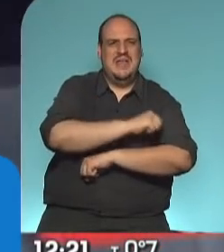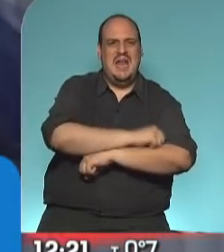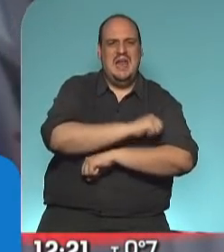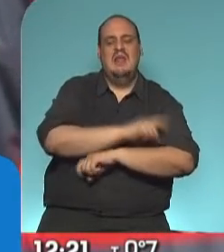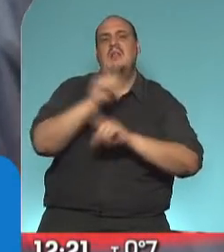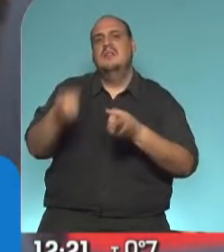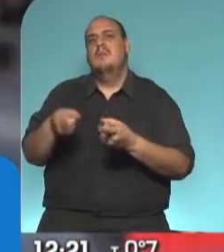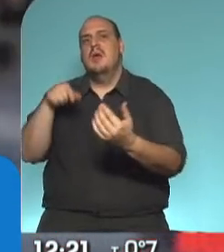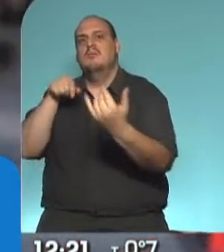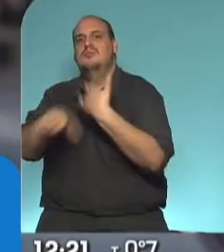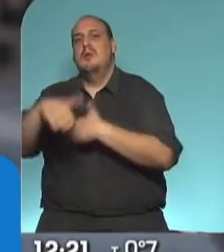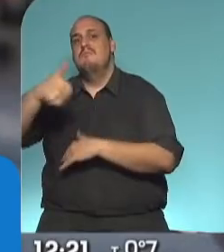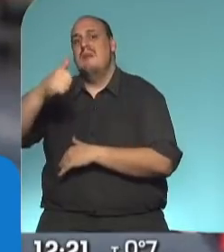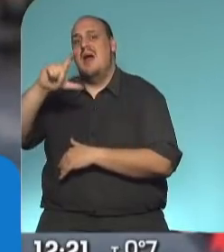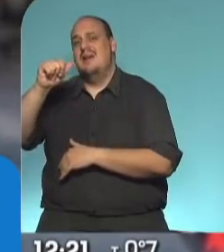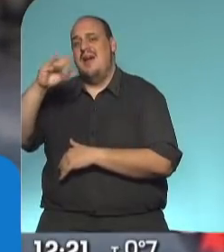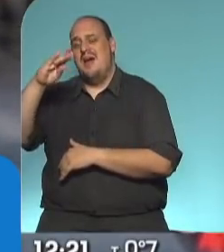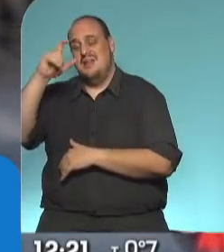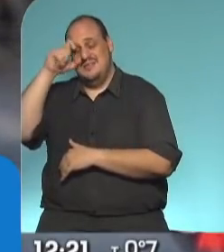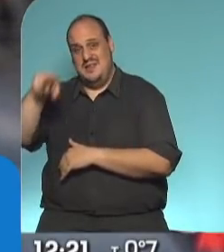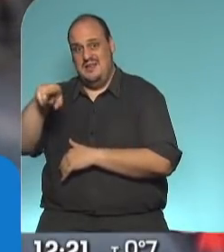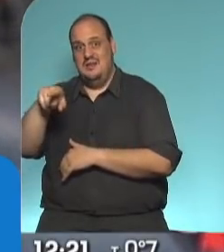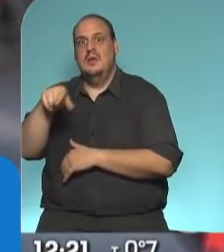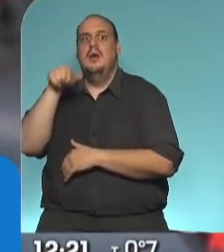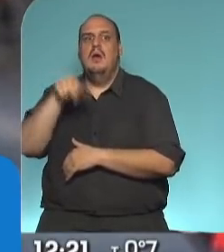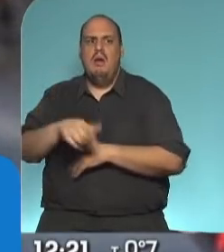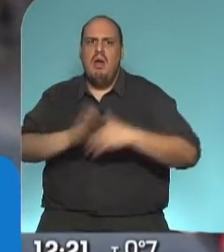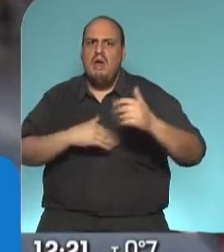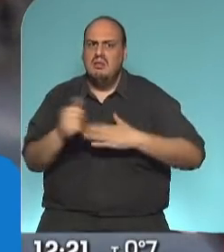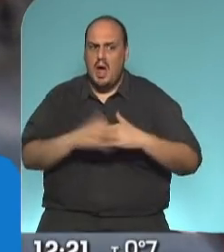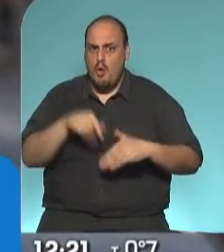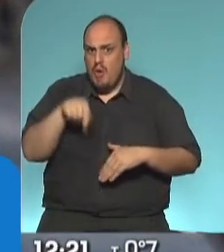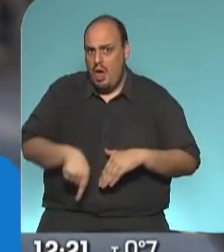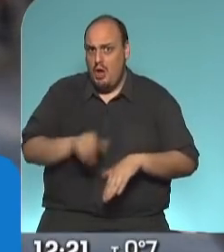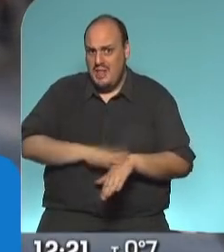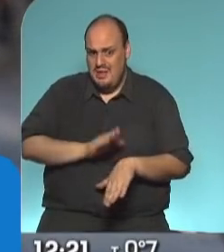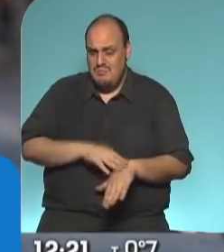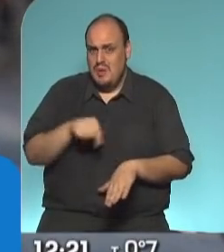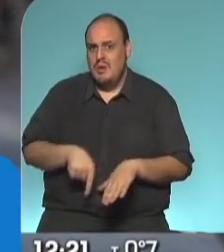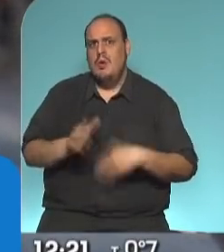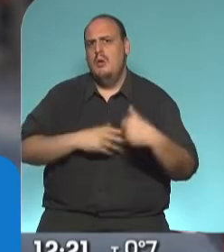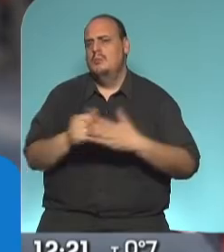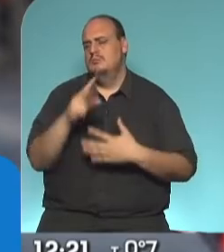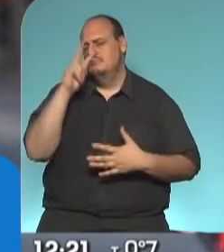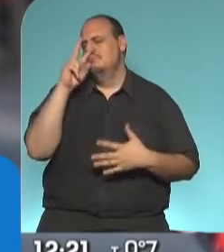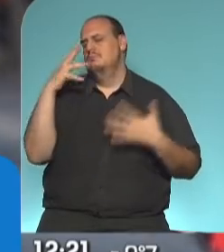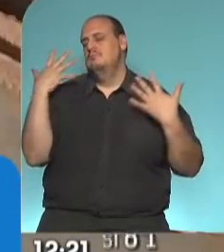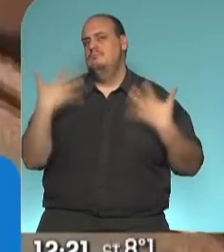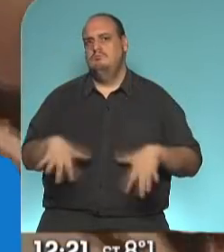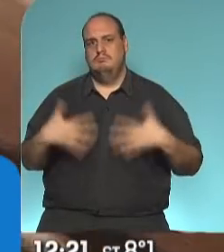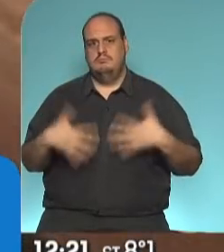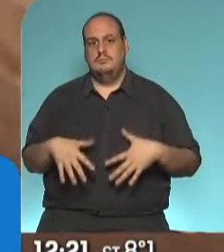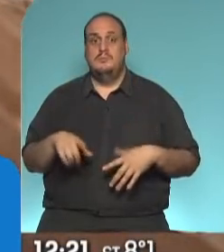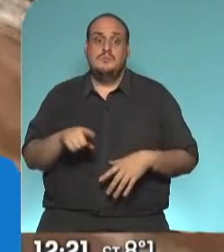la autovía hasta Macallé. Esta obra en construcción es realmente una obra magnífica. Por eso queremos